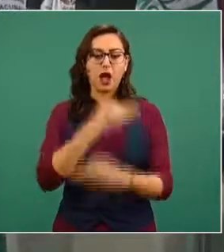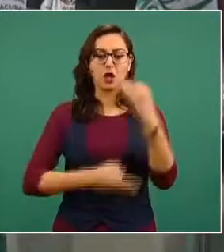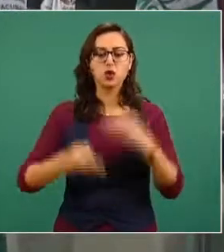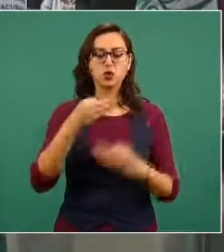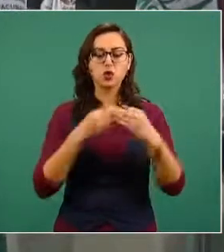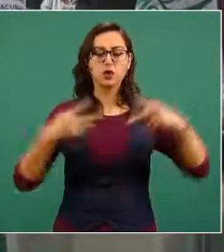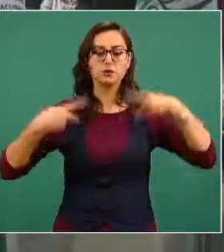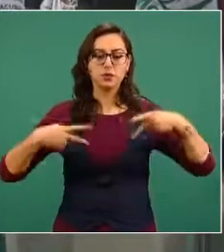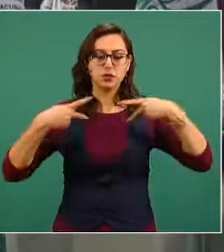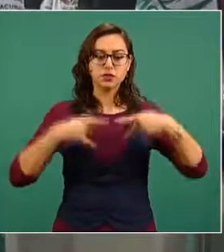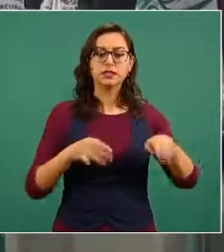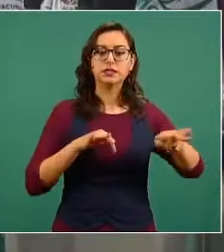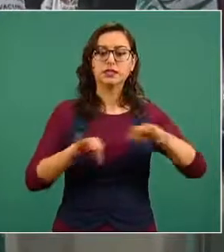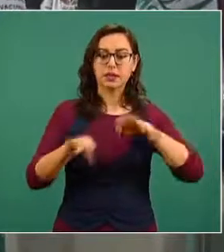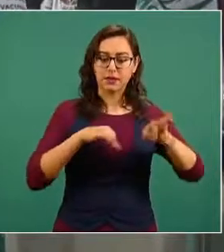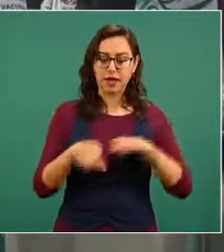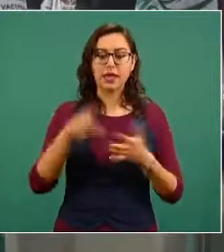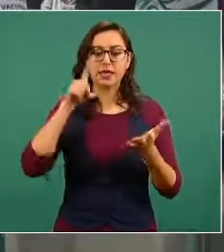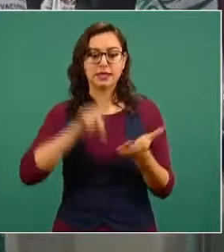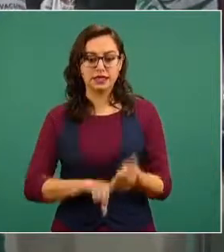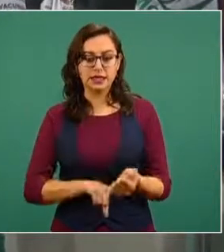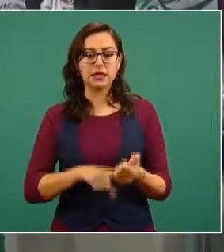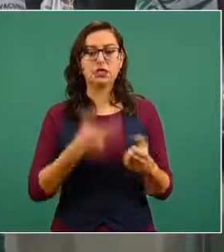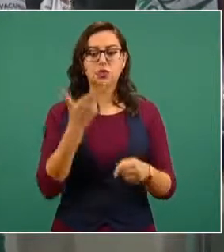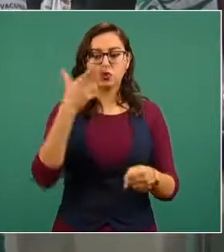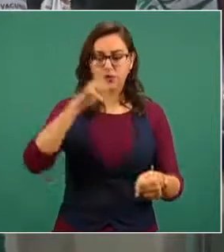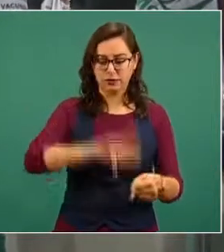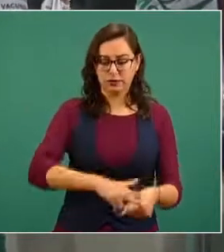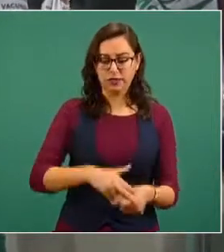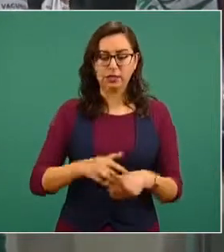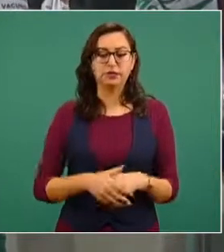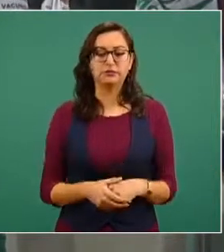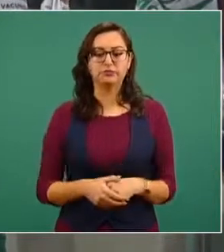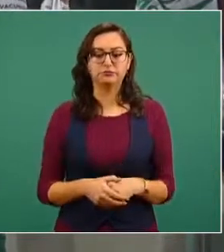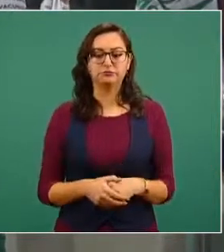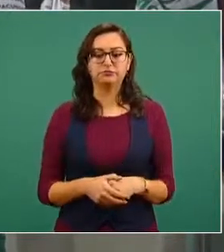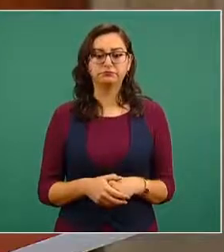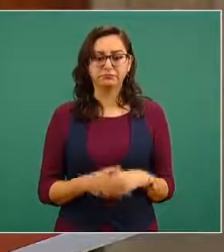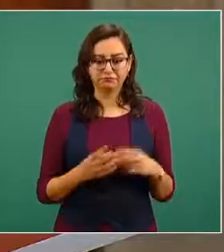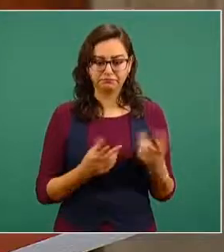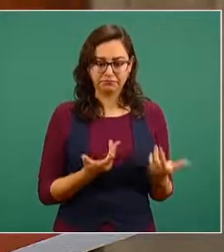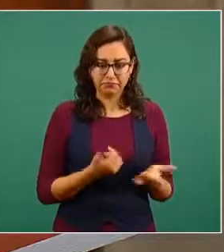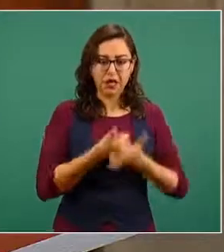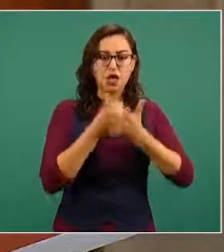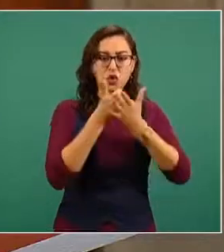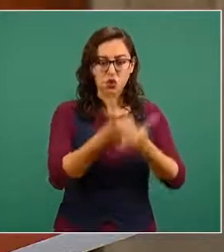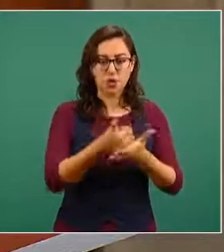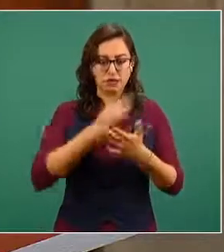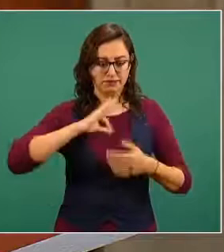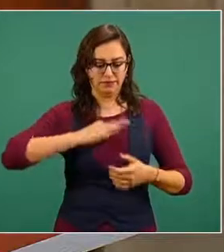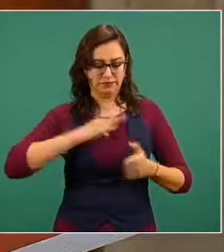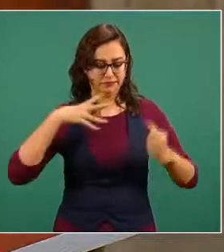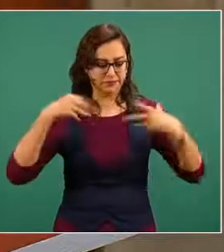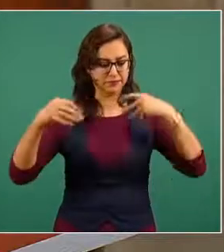del sector salud que están ayudando para enfrentar esta pandemia.